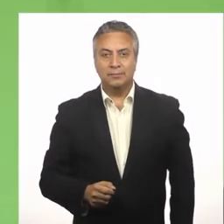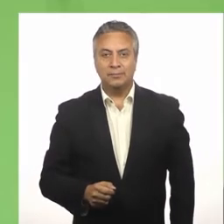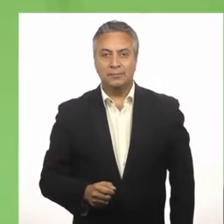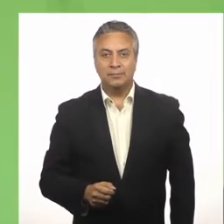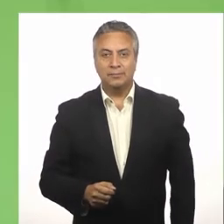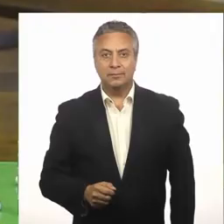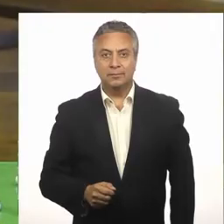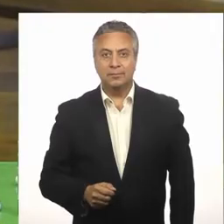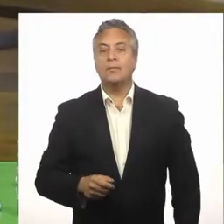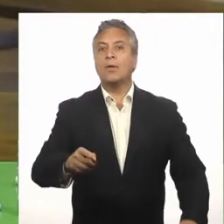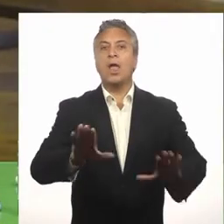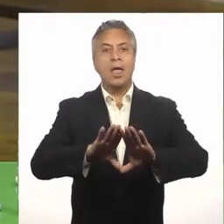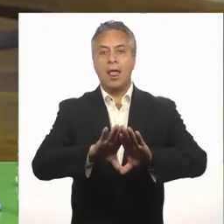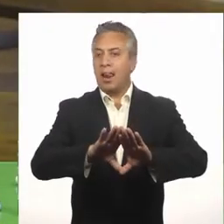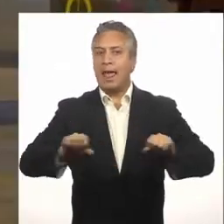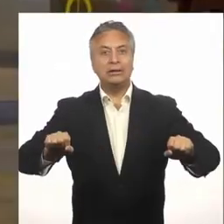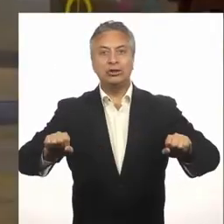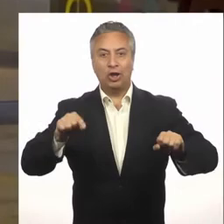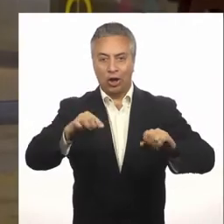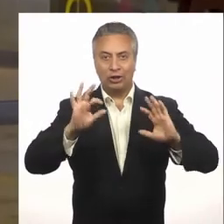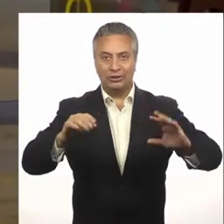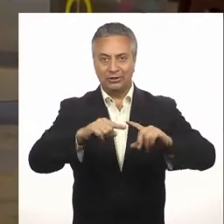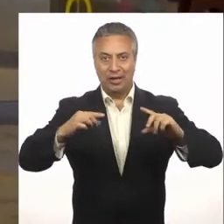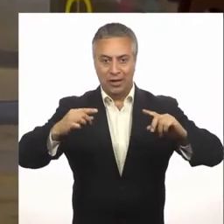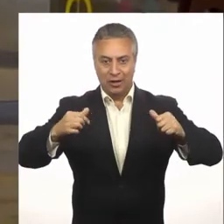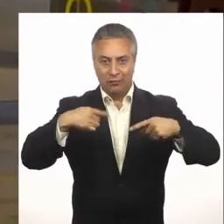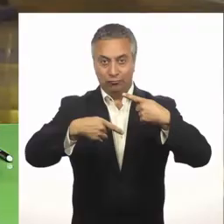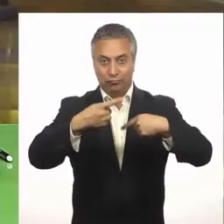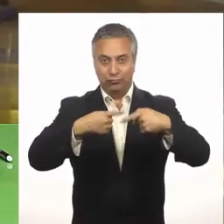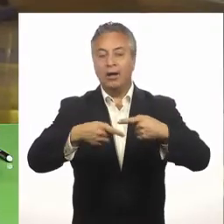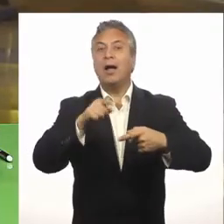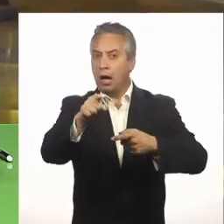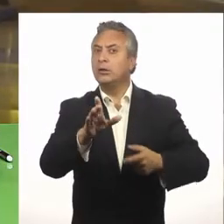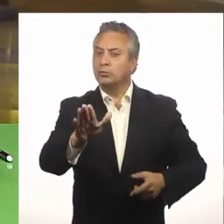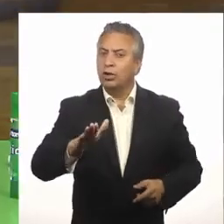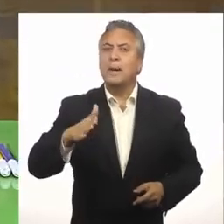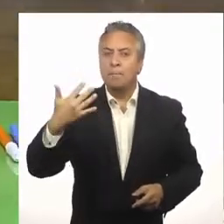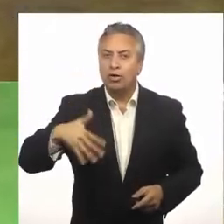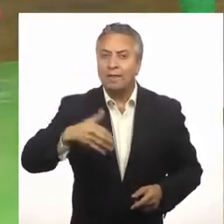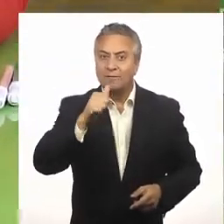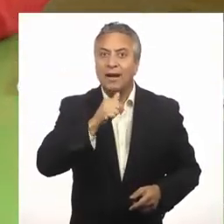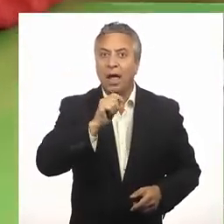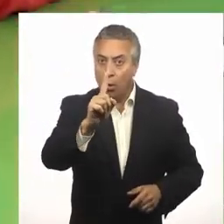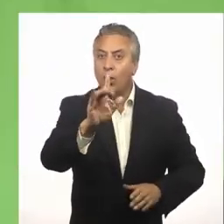Y está listo nuestro taumatroco. ¡Ah, pero falta algo muy importante! Hay que dibujar.